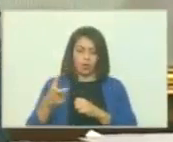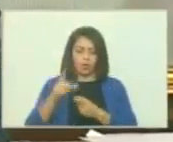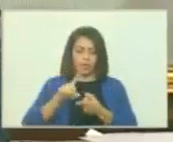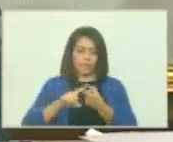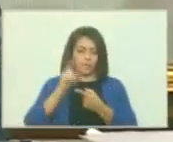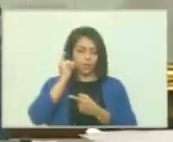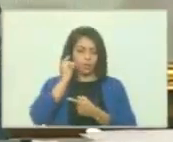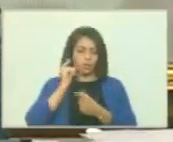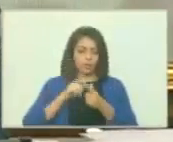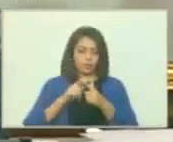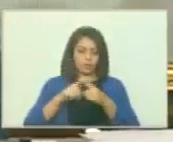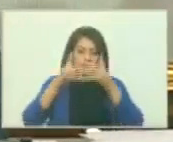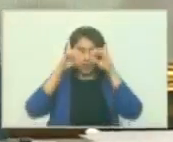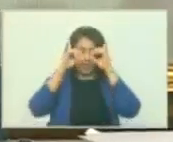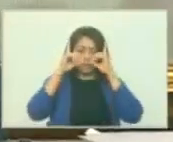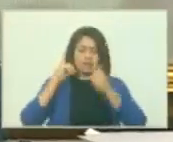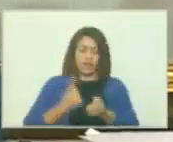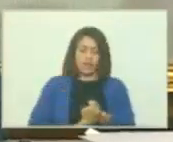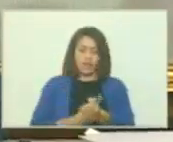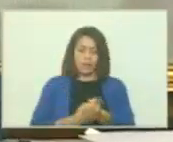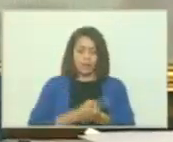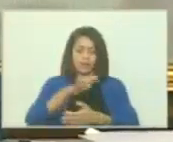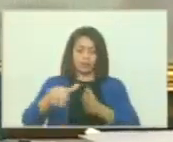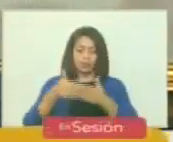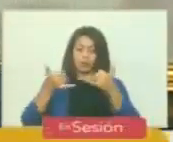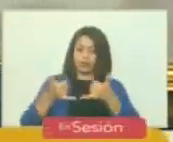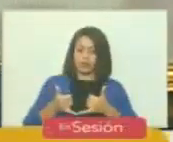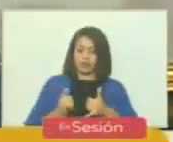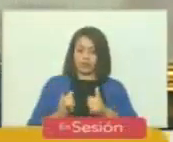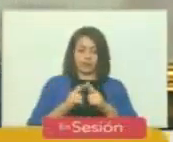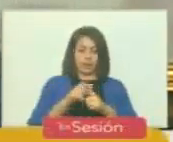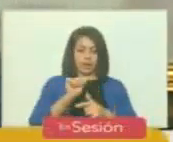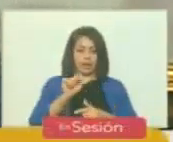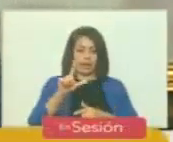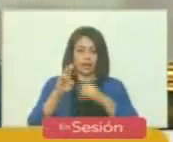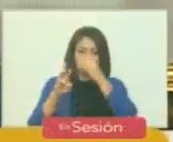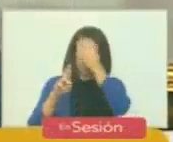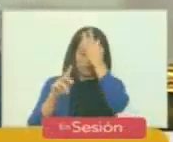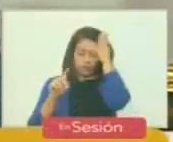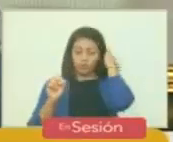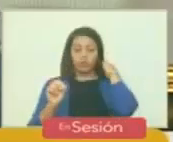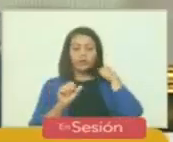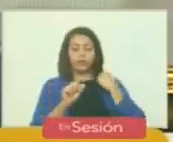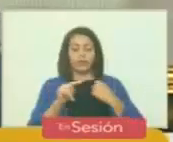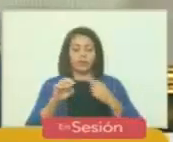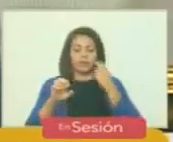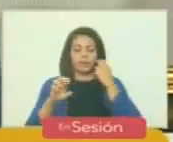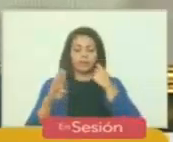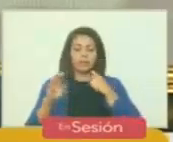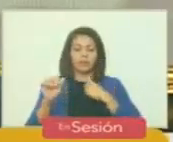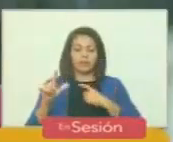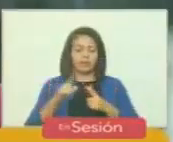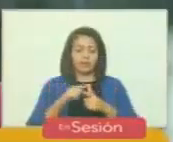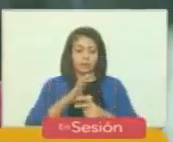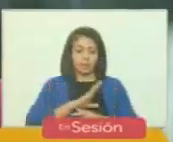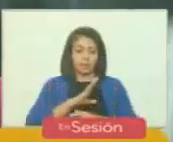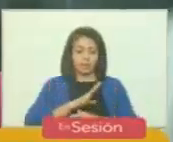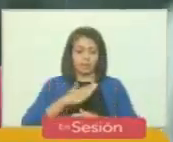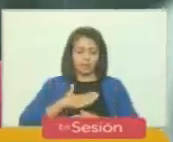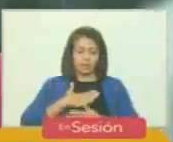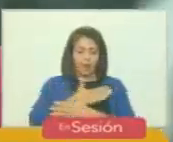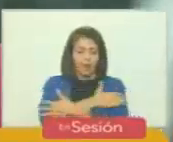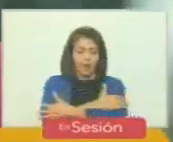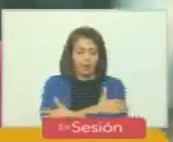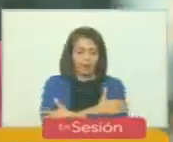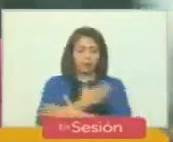Delsi, de sus hermanos, de sus hijos, Alberto, Aníbal, del Cieloína, y en el mío propio, un